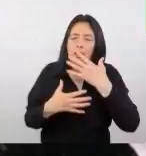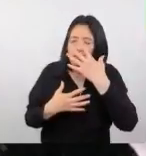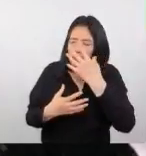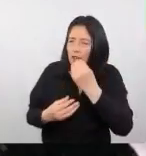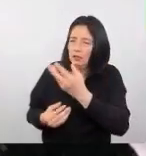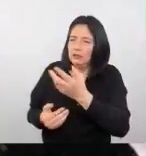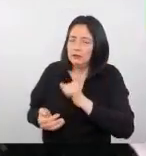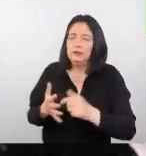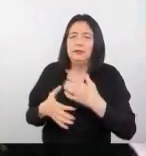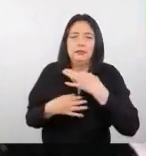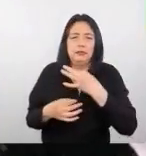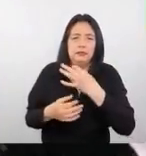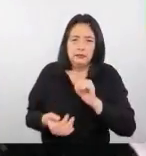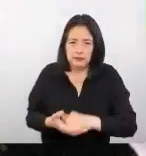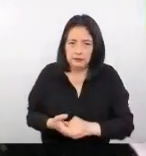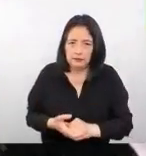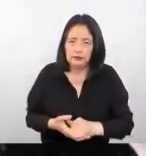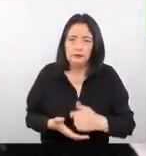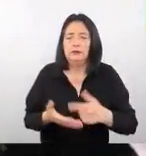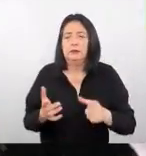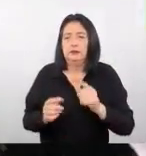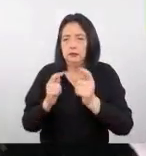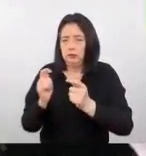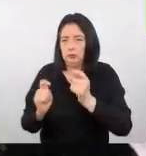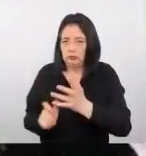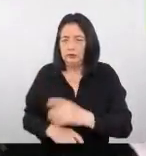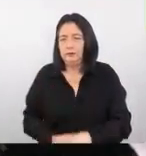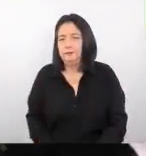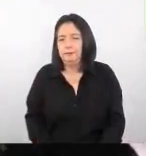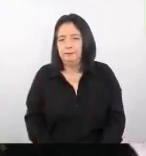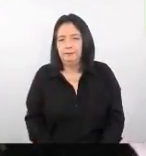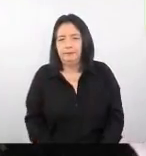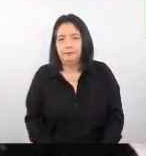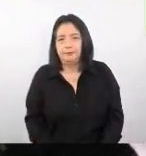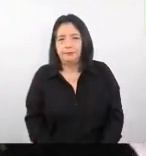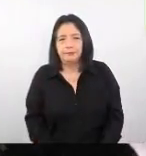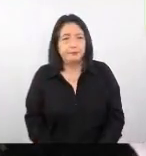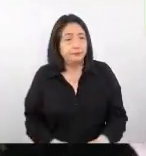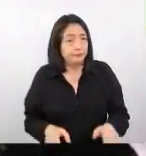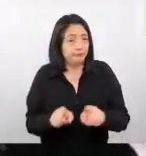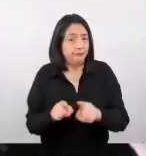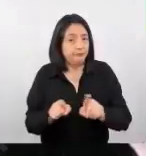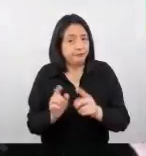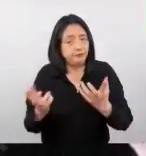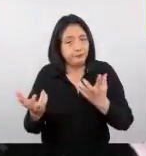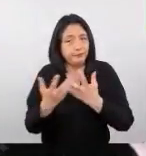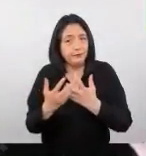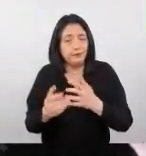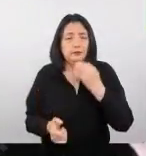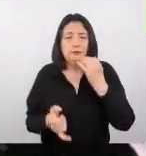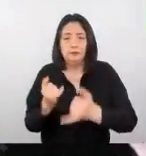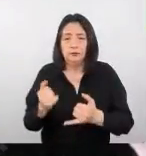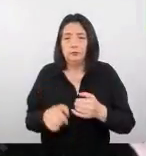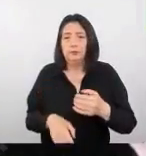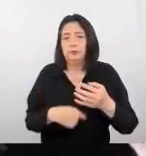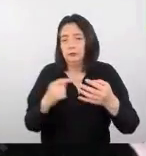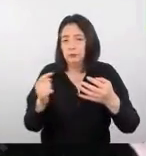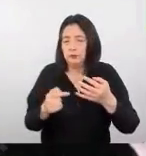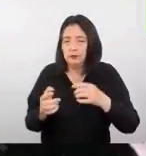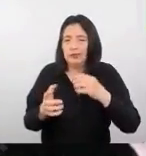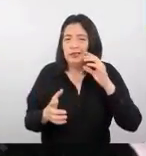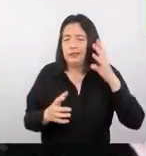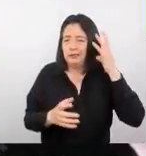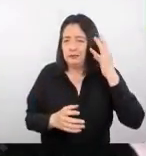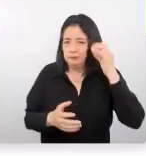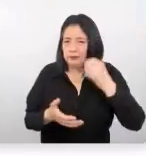el interés de ese turista y eso también está relacionado con este último punto de una experiencia que